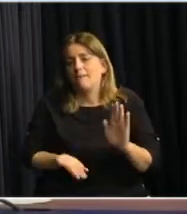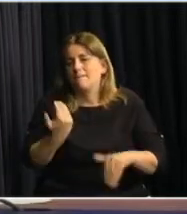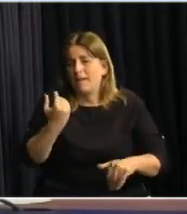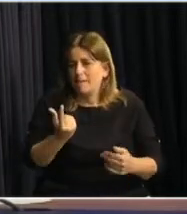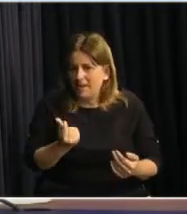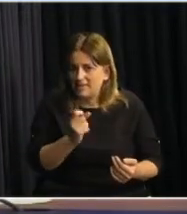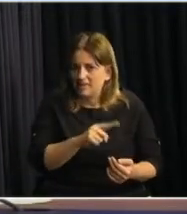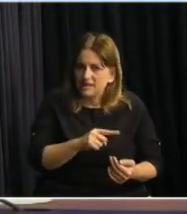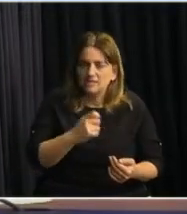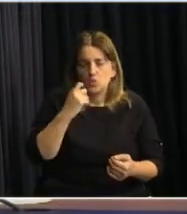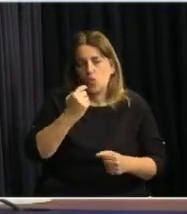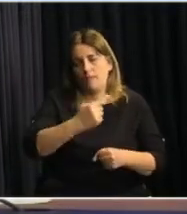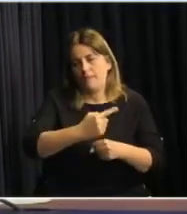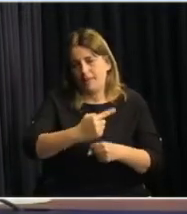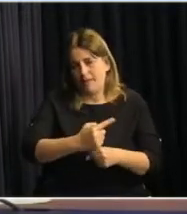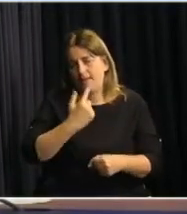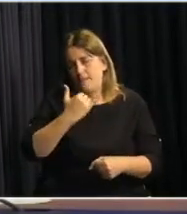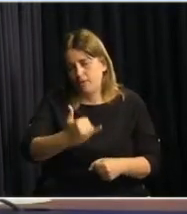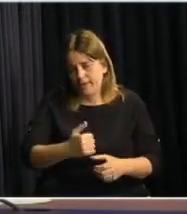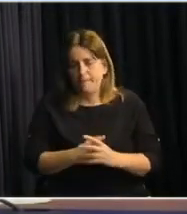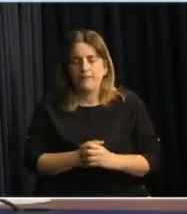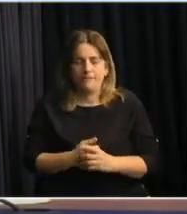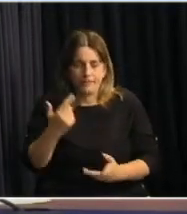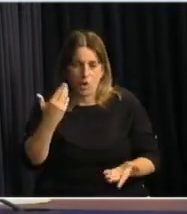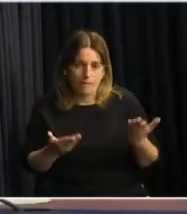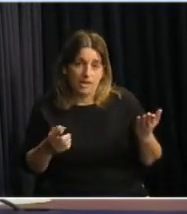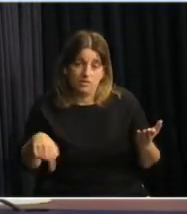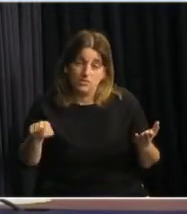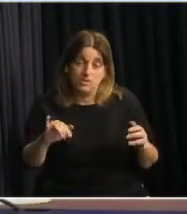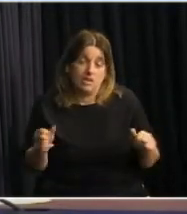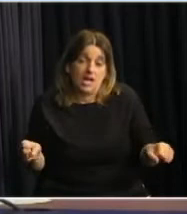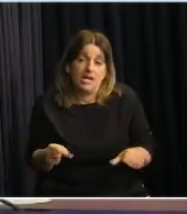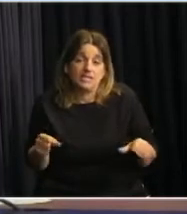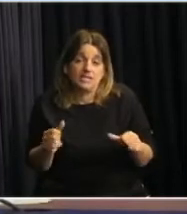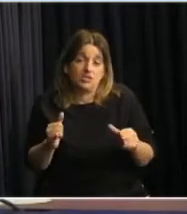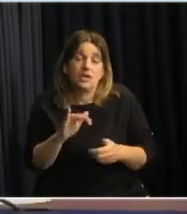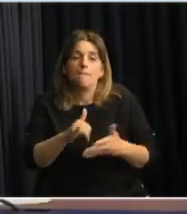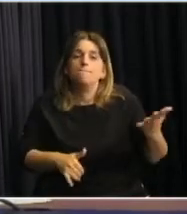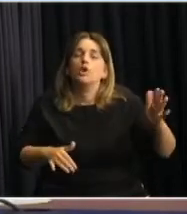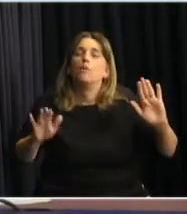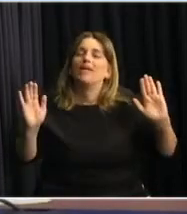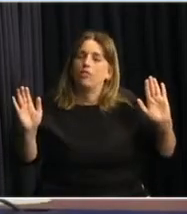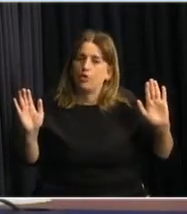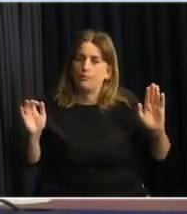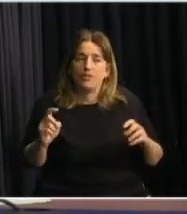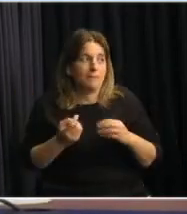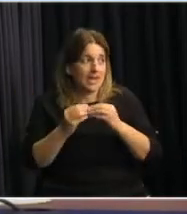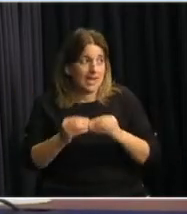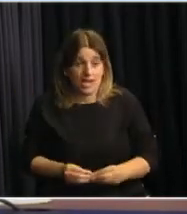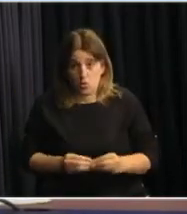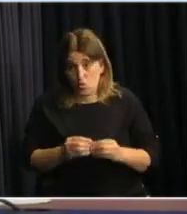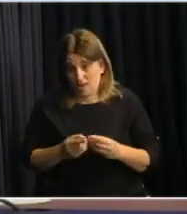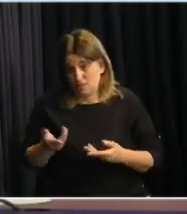que si están en educación primaria, con lo cual estamos usando un promedio para calcular esta